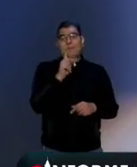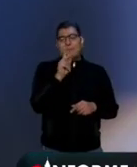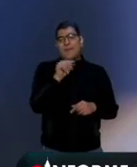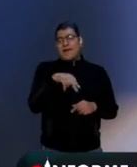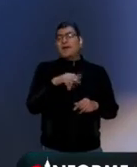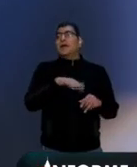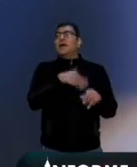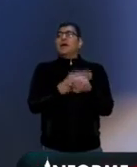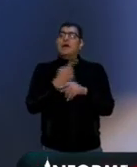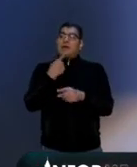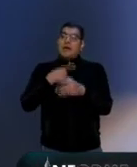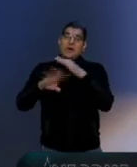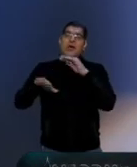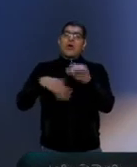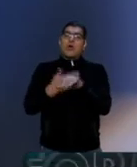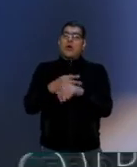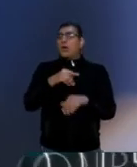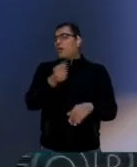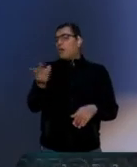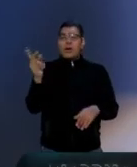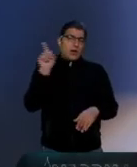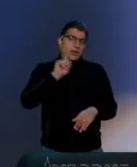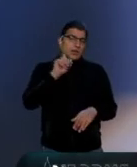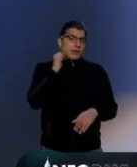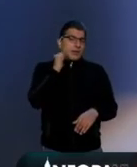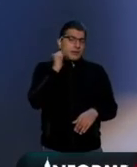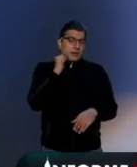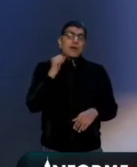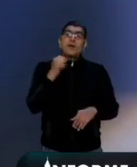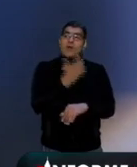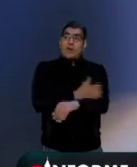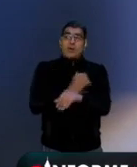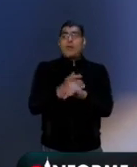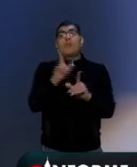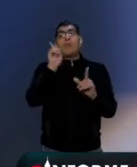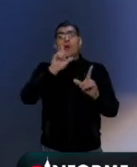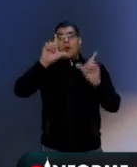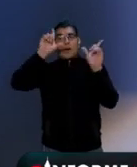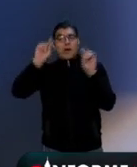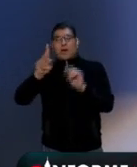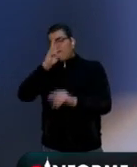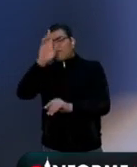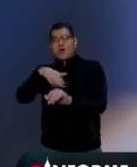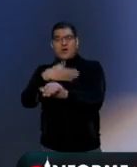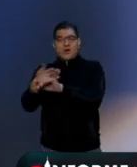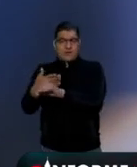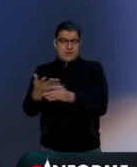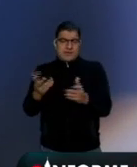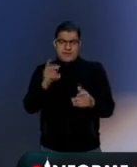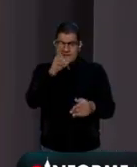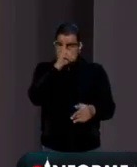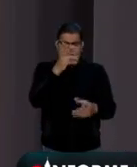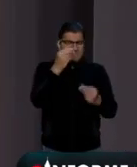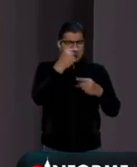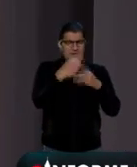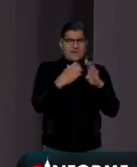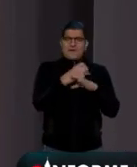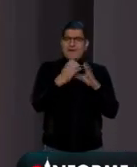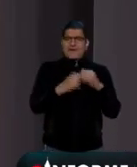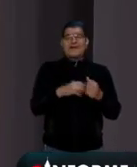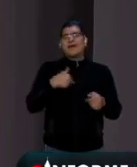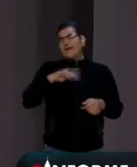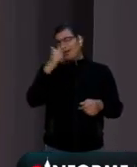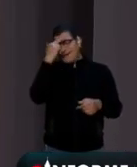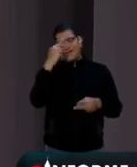legisladoras, que es violencia política de género. Es violencia en muchos sentidos. Ya me acordé de la tercera.